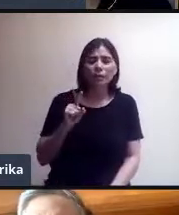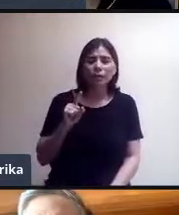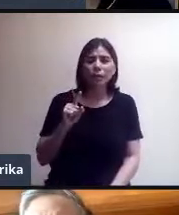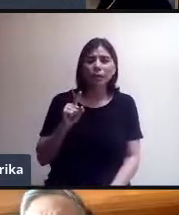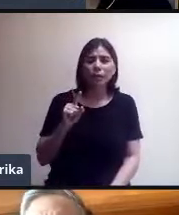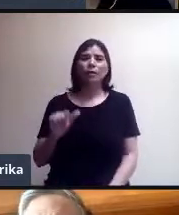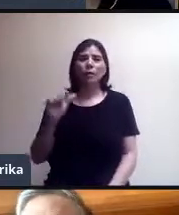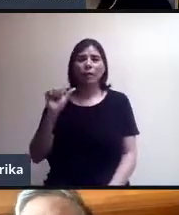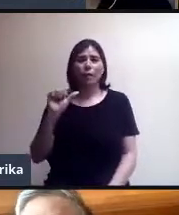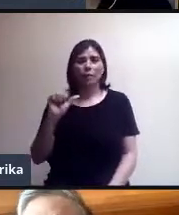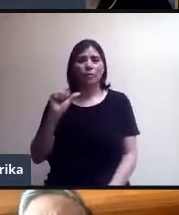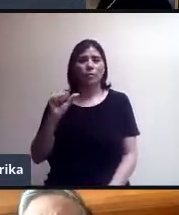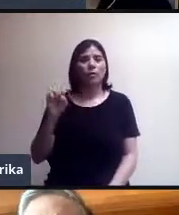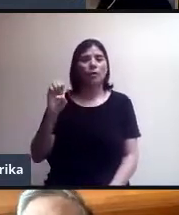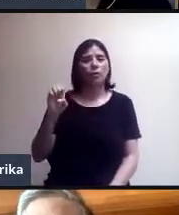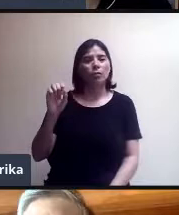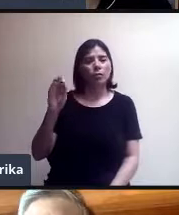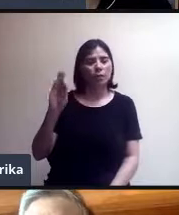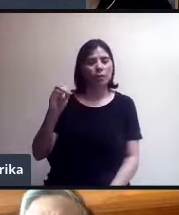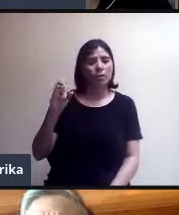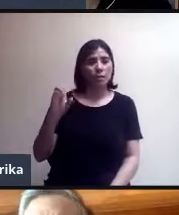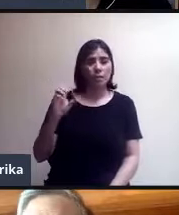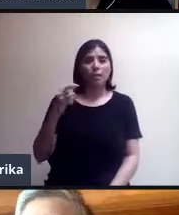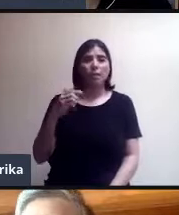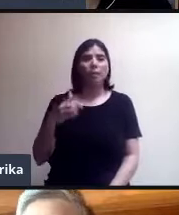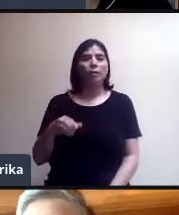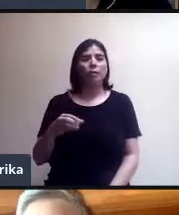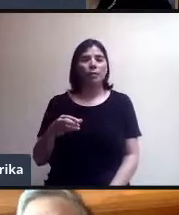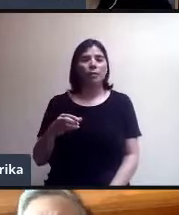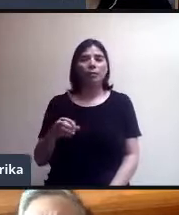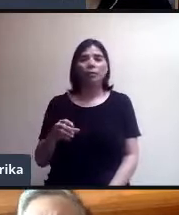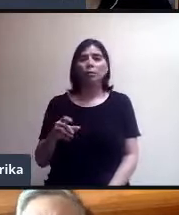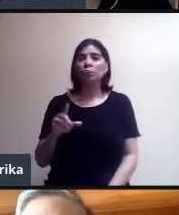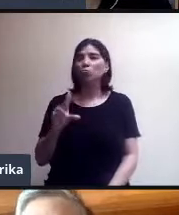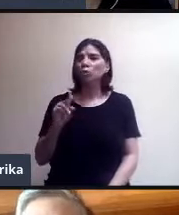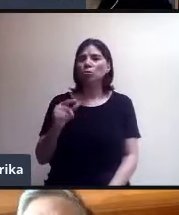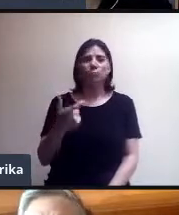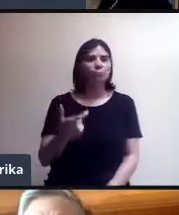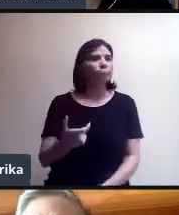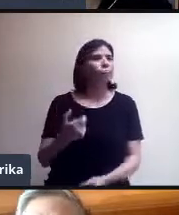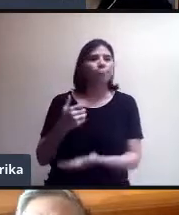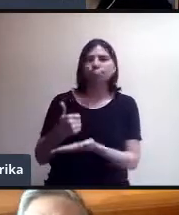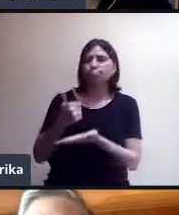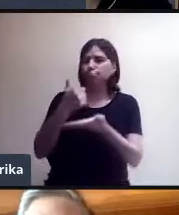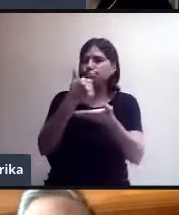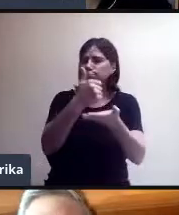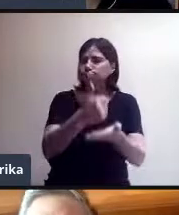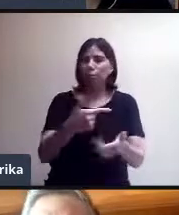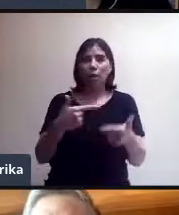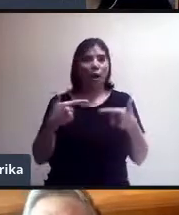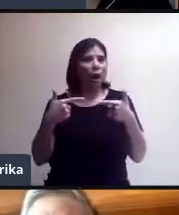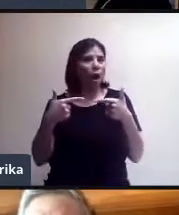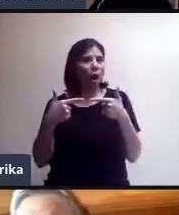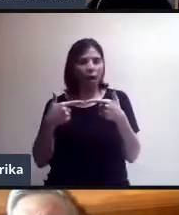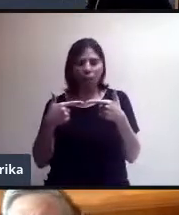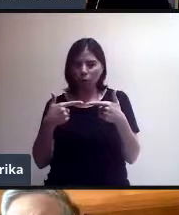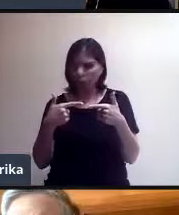ha pagado un centavo ni a Google ni a Microsoft por estas herramientas.